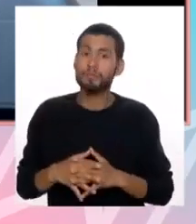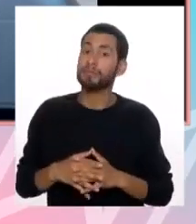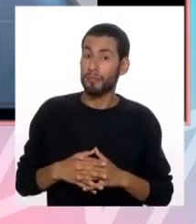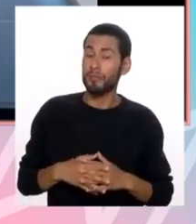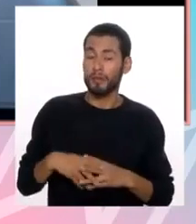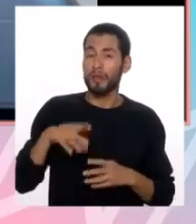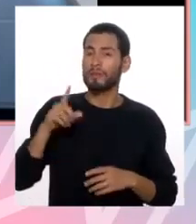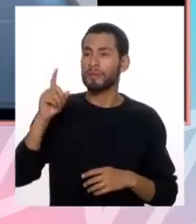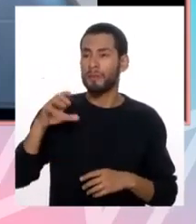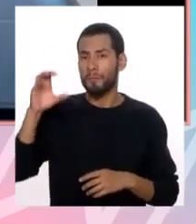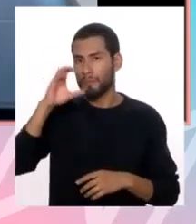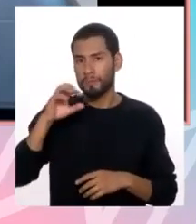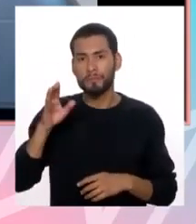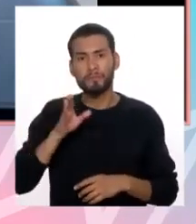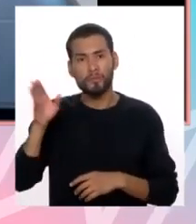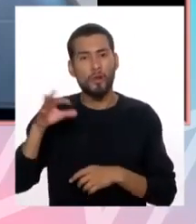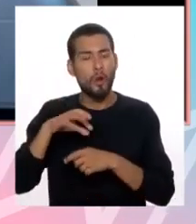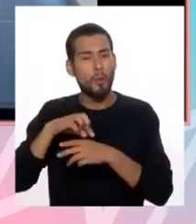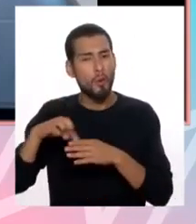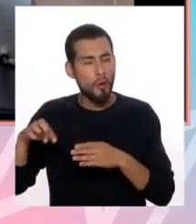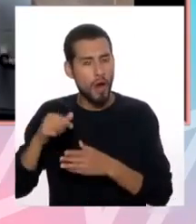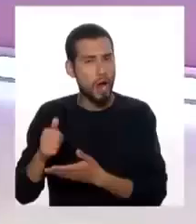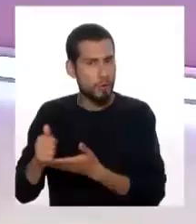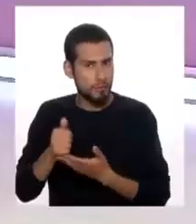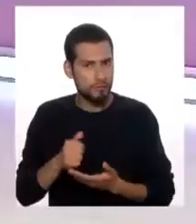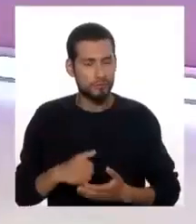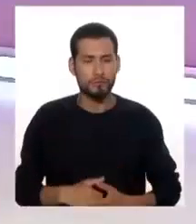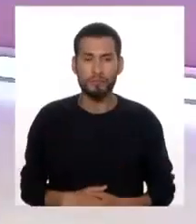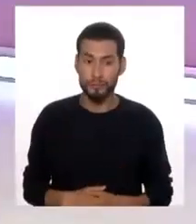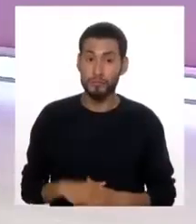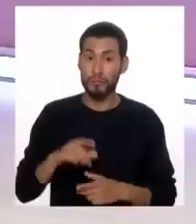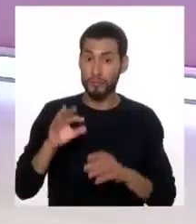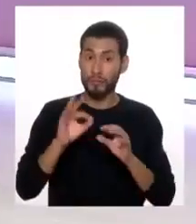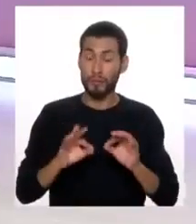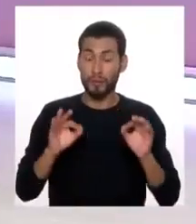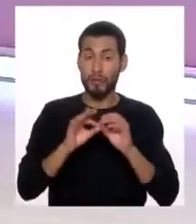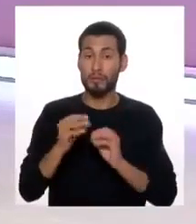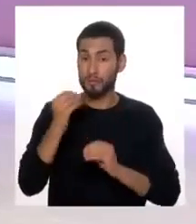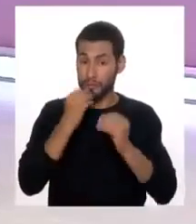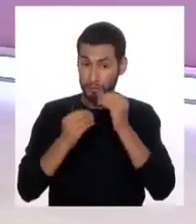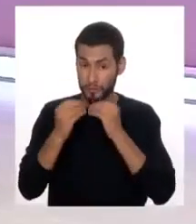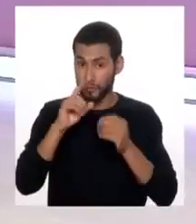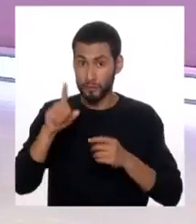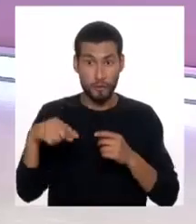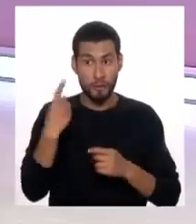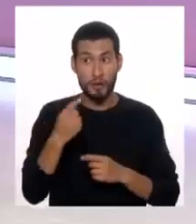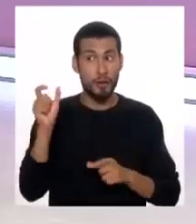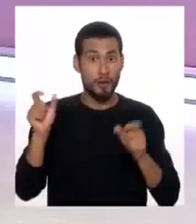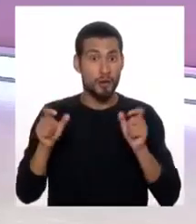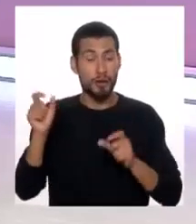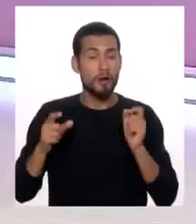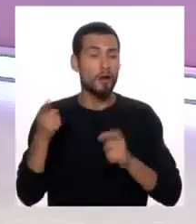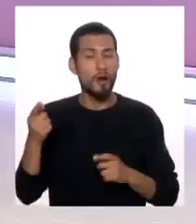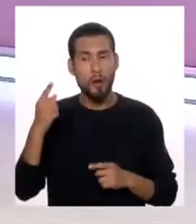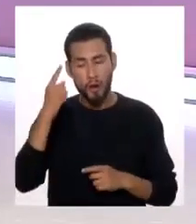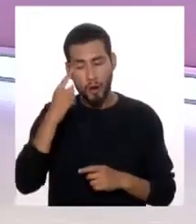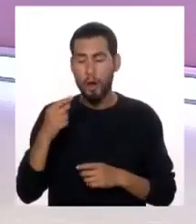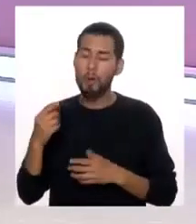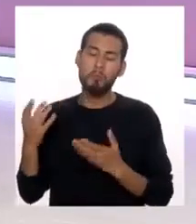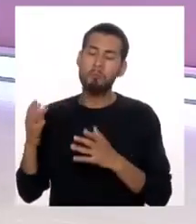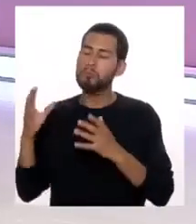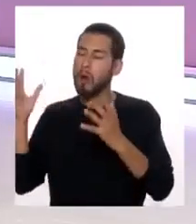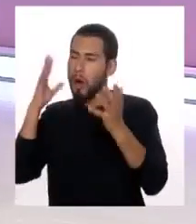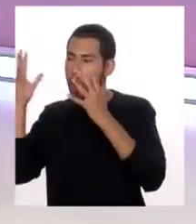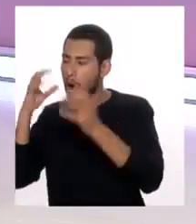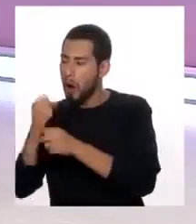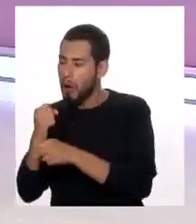ayuda profesional. Y esto es importante, en la parte de alimentación, que a veces todos estamos trabajando y no compartimos con nuestros niños, darnos